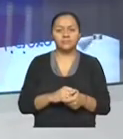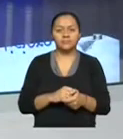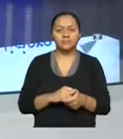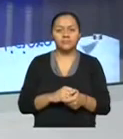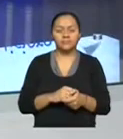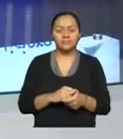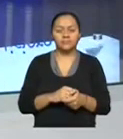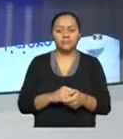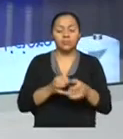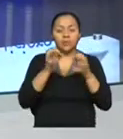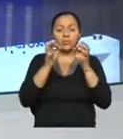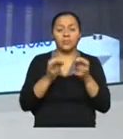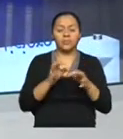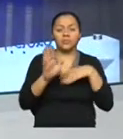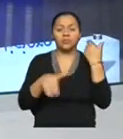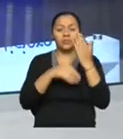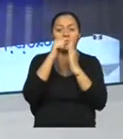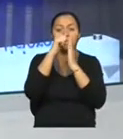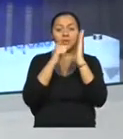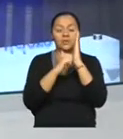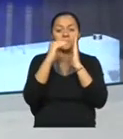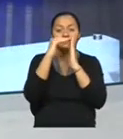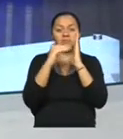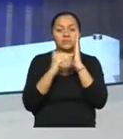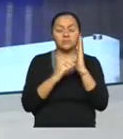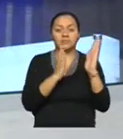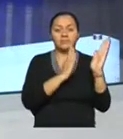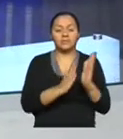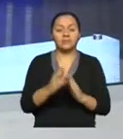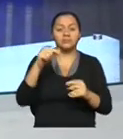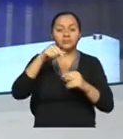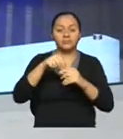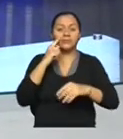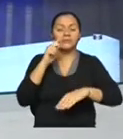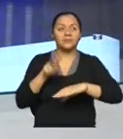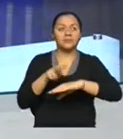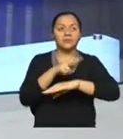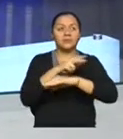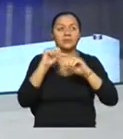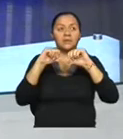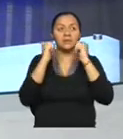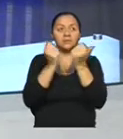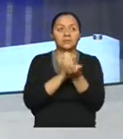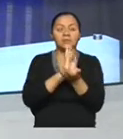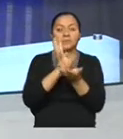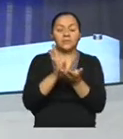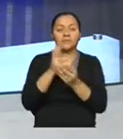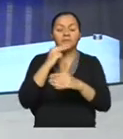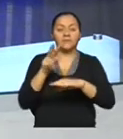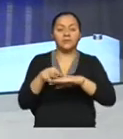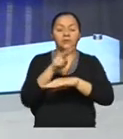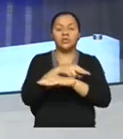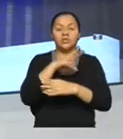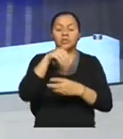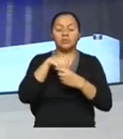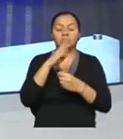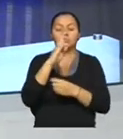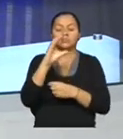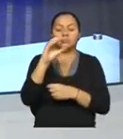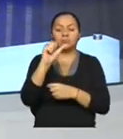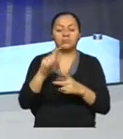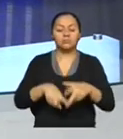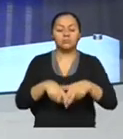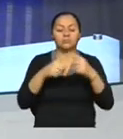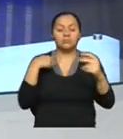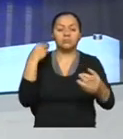En cumplimiento a la agenda programada por la Comisión de Fiscalización de la Asamblea Nacional, el fiscal Carlos Baca Mancheno acudió